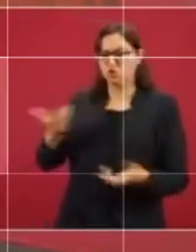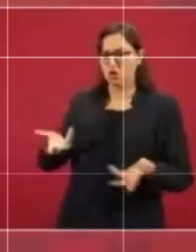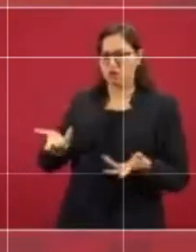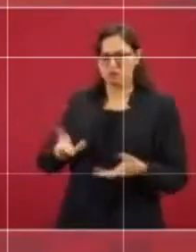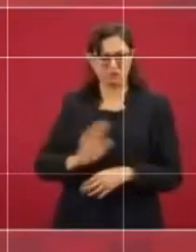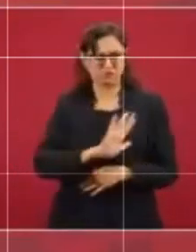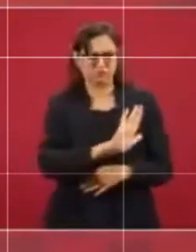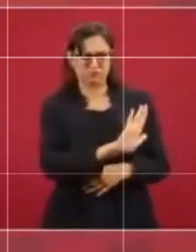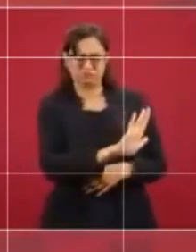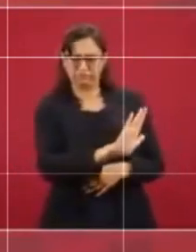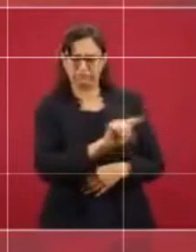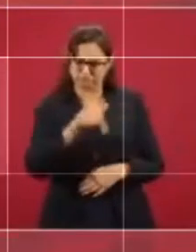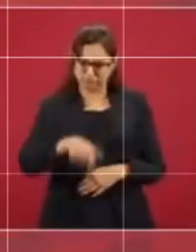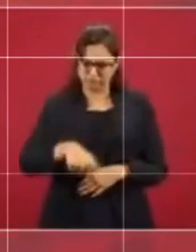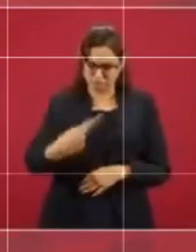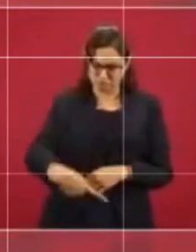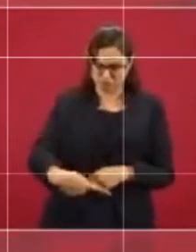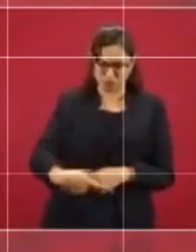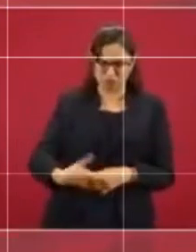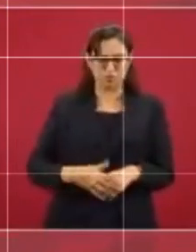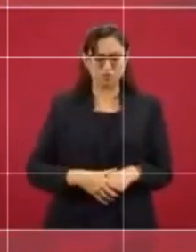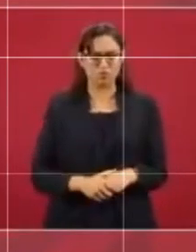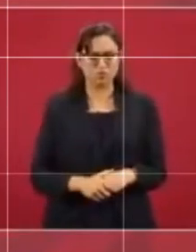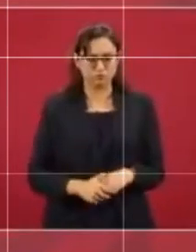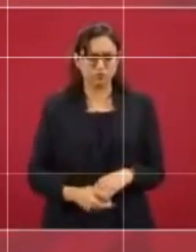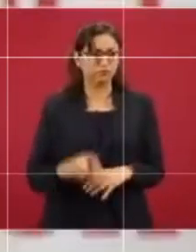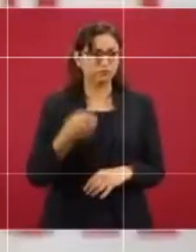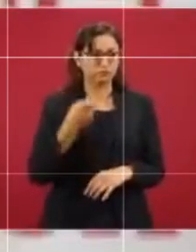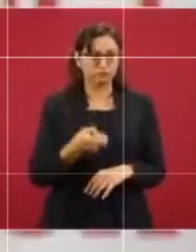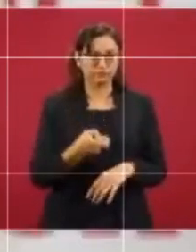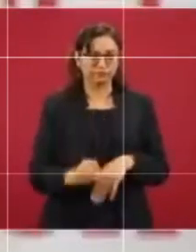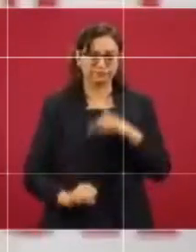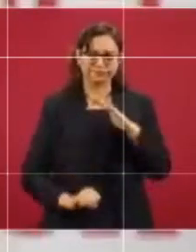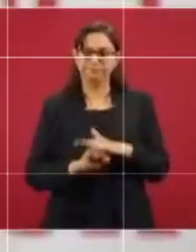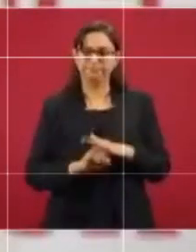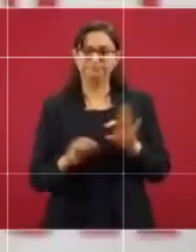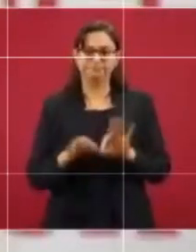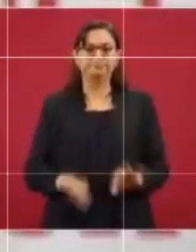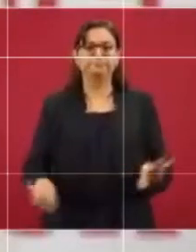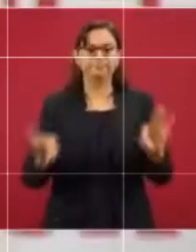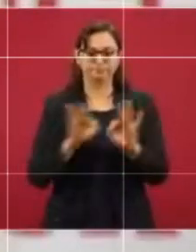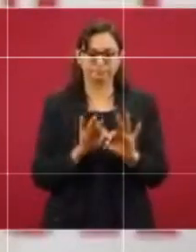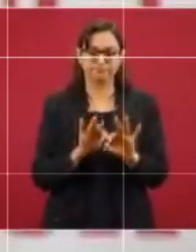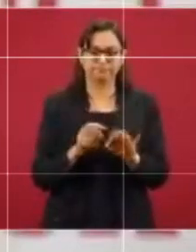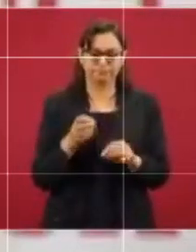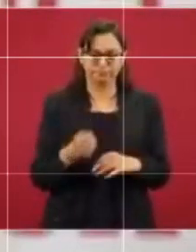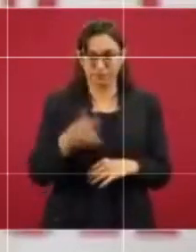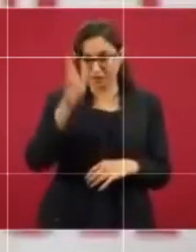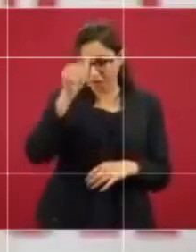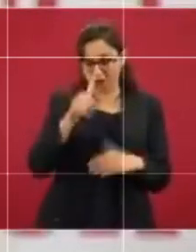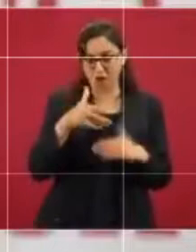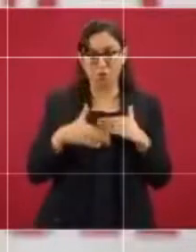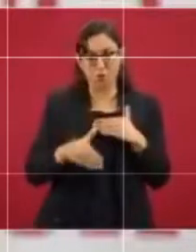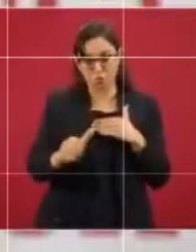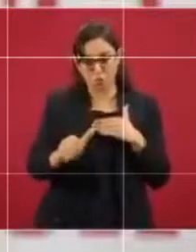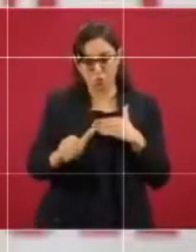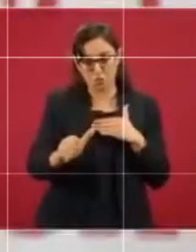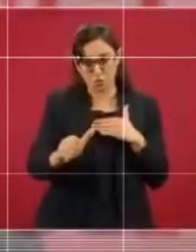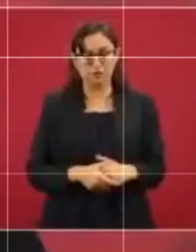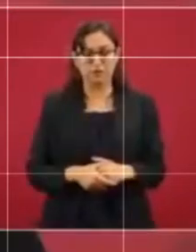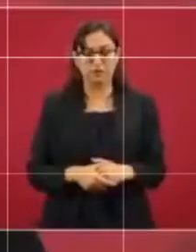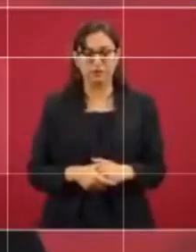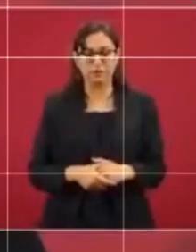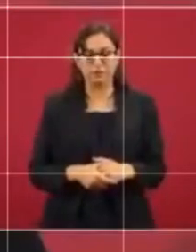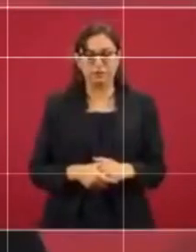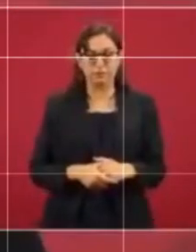Y esa es la base que ha alentado este acuerdo y que